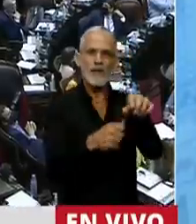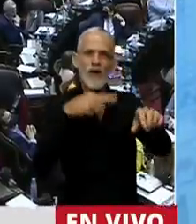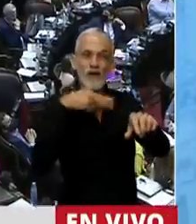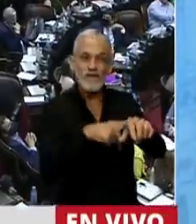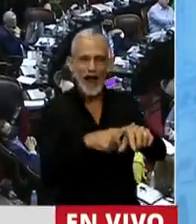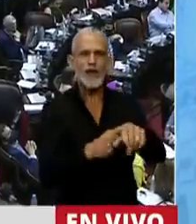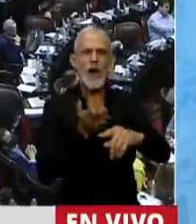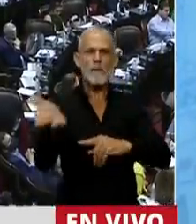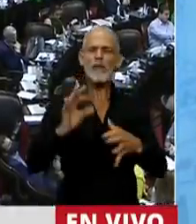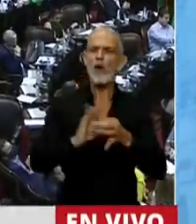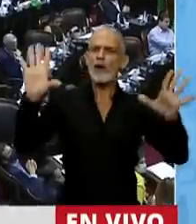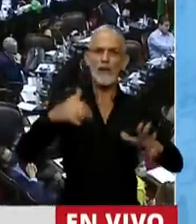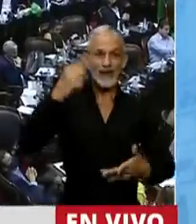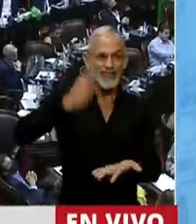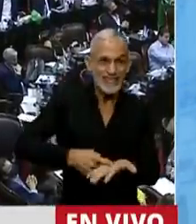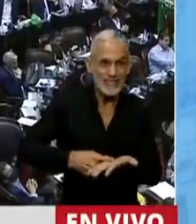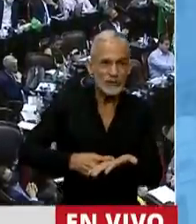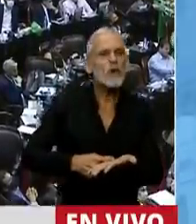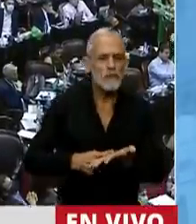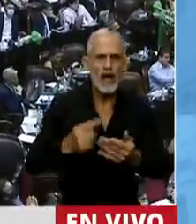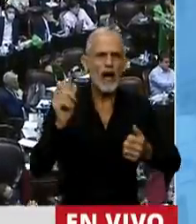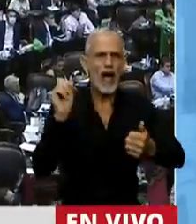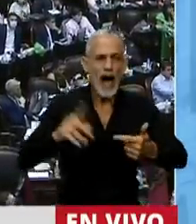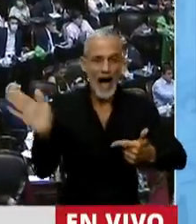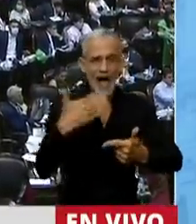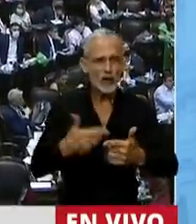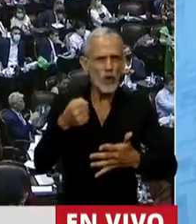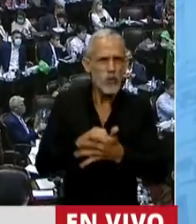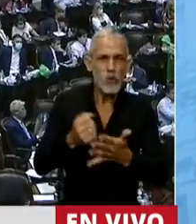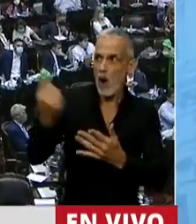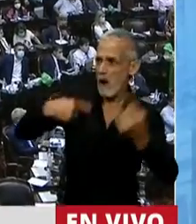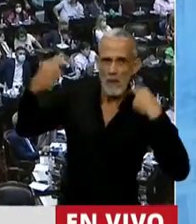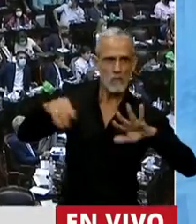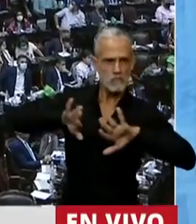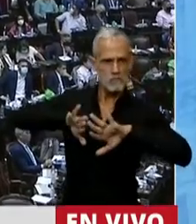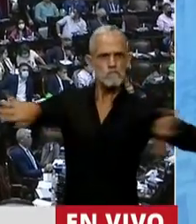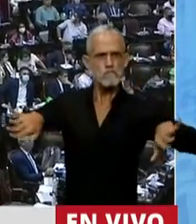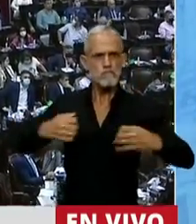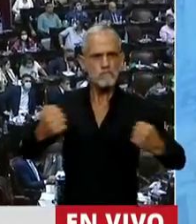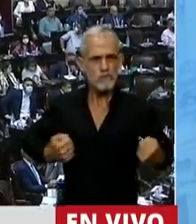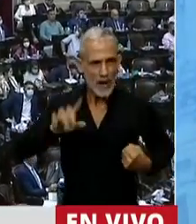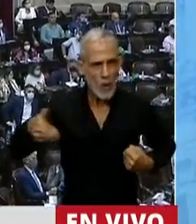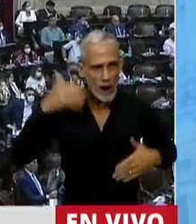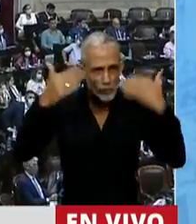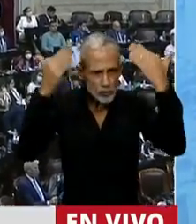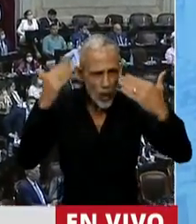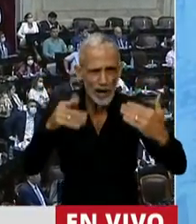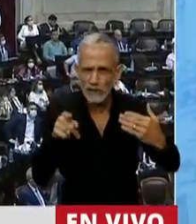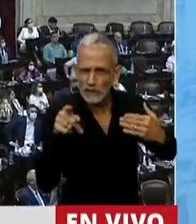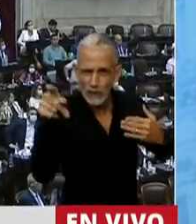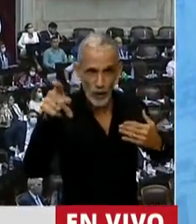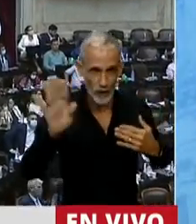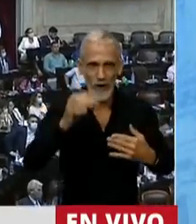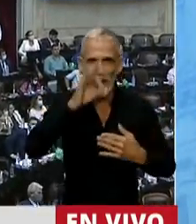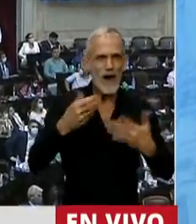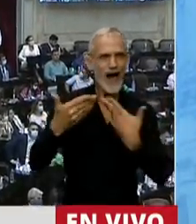reclamando la libertad de decidir, a las que desafían los mandatos y se animan a seguir sus sueños, a las que